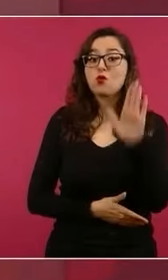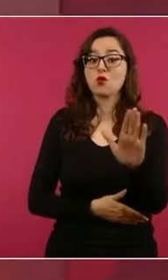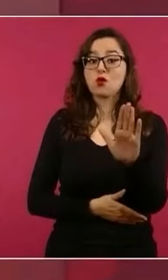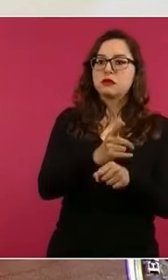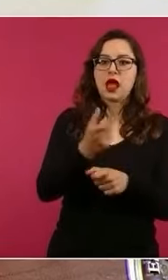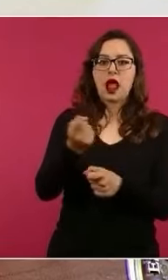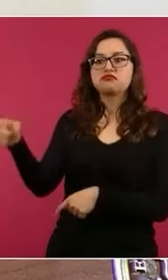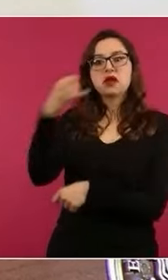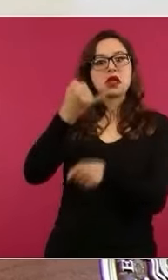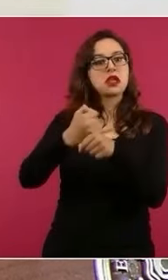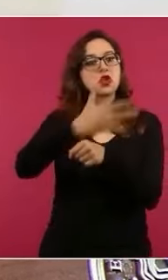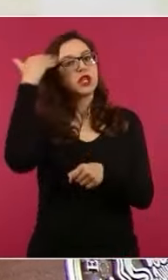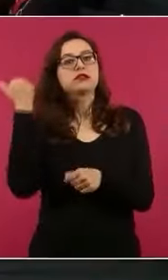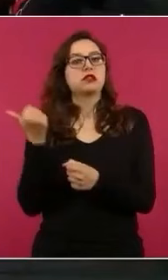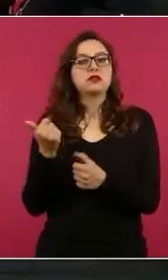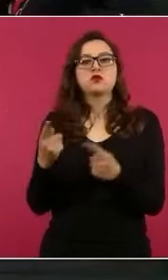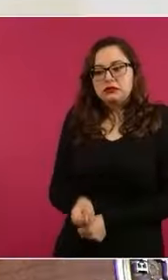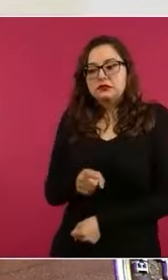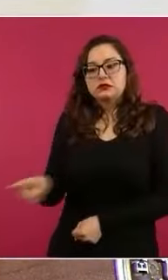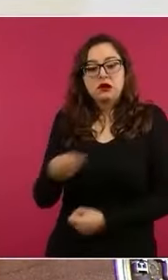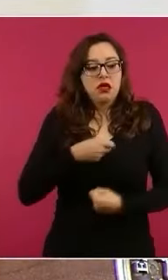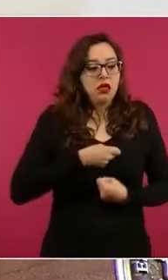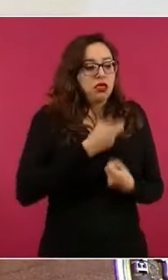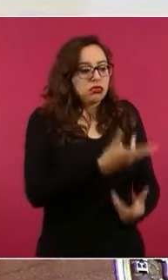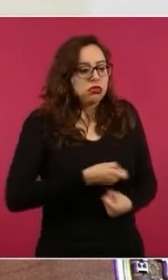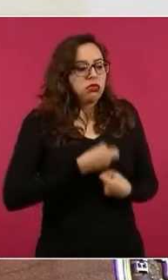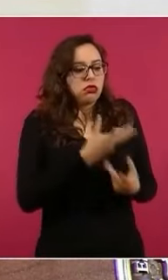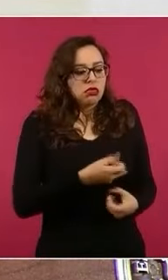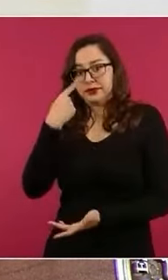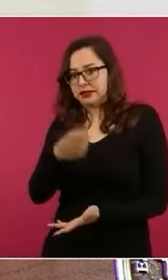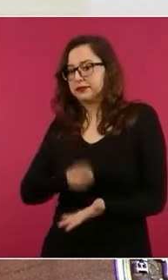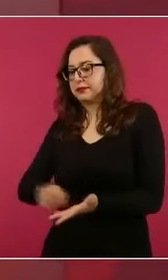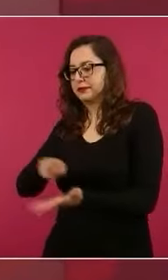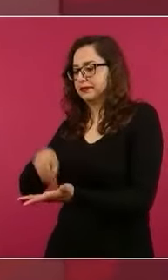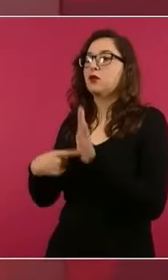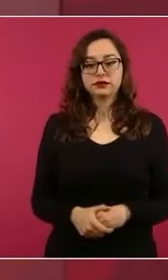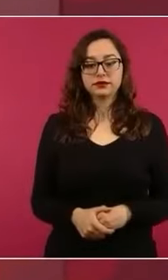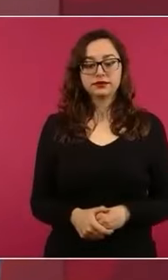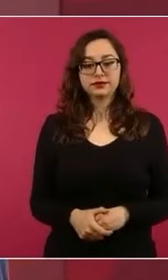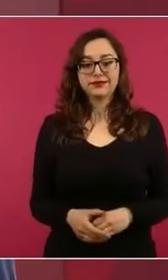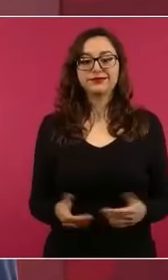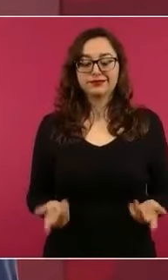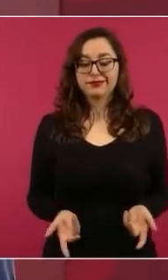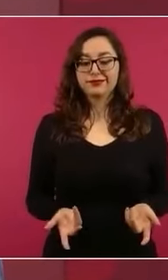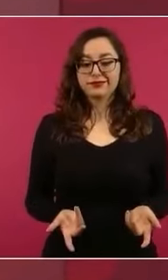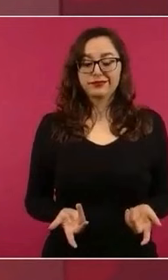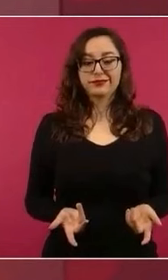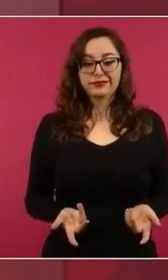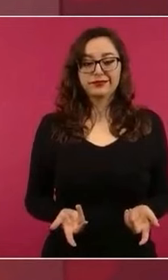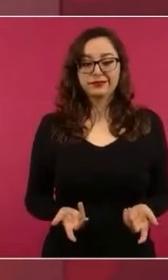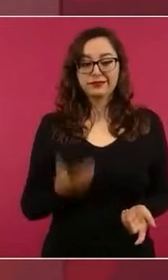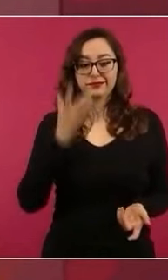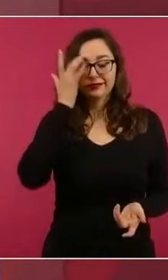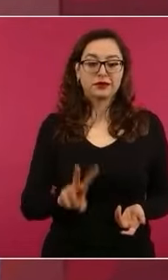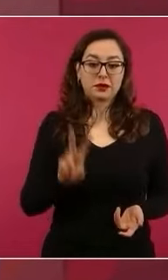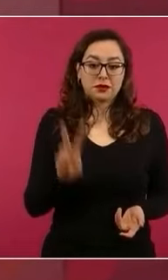que torturan y dan a conocer esa verdad. Y algunos dicen, bueno, ¿y por qué el procurador? Porque él mismo aceptó su responsabilidad. Hace